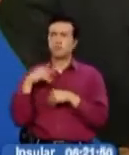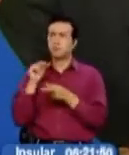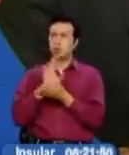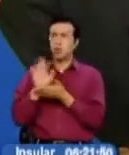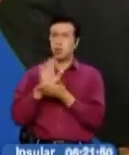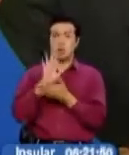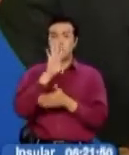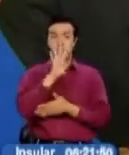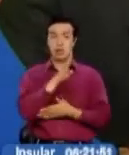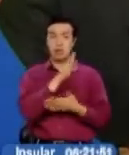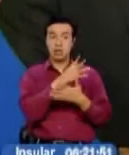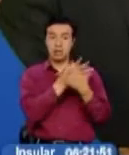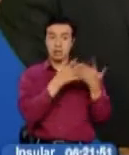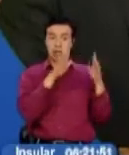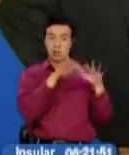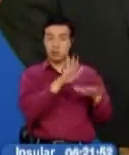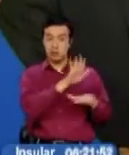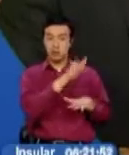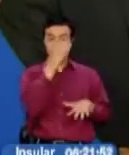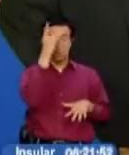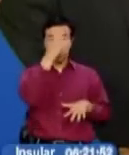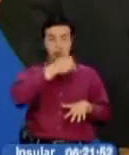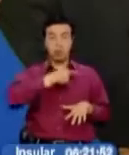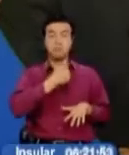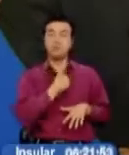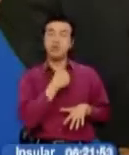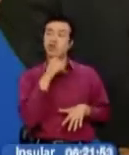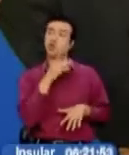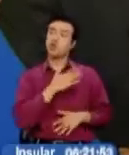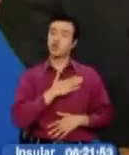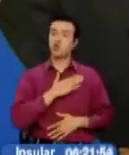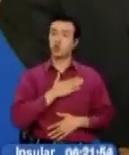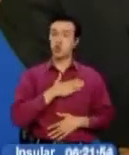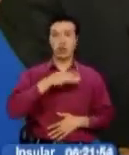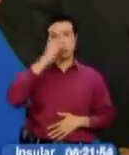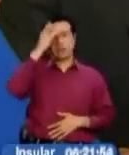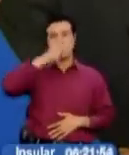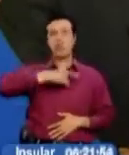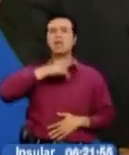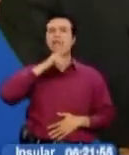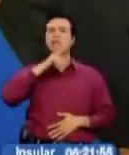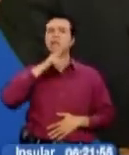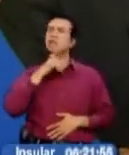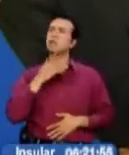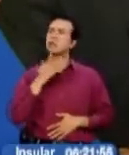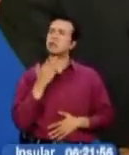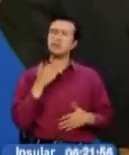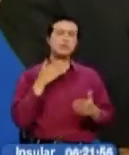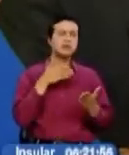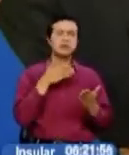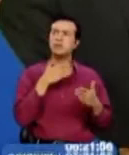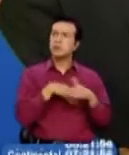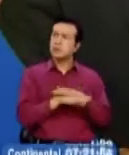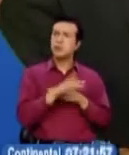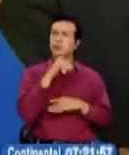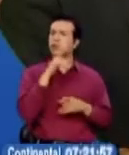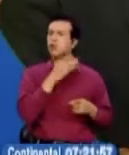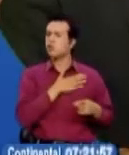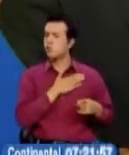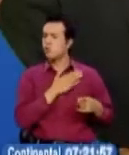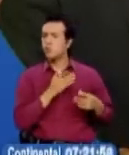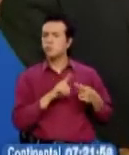intentan tener, por ejemplo, la decisión de saber a quién permitir el ingreso a sus territorios. También le permite tener